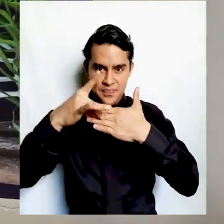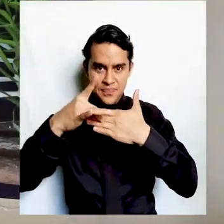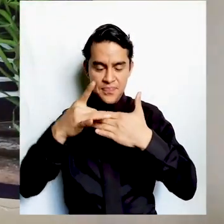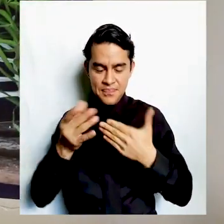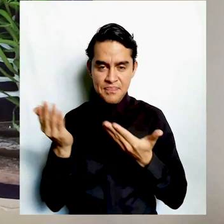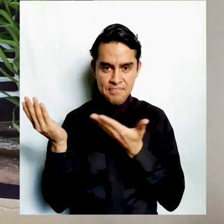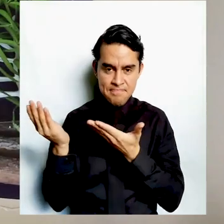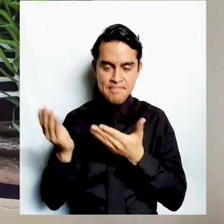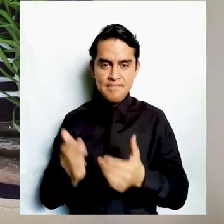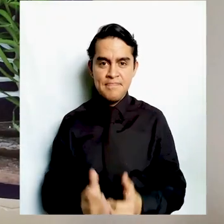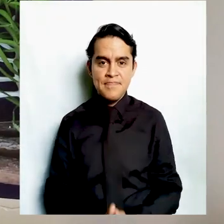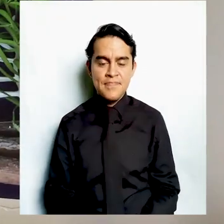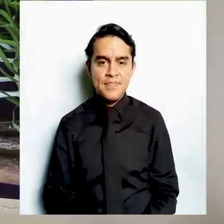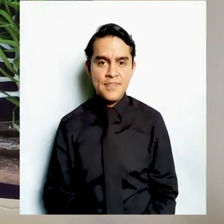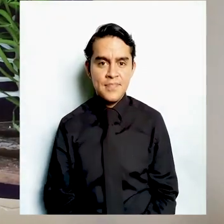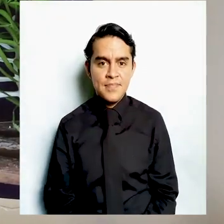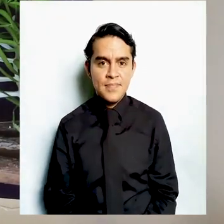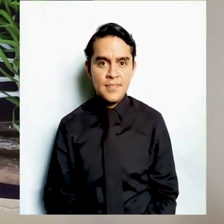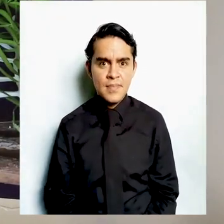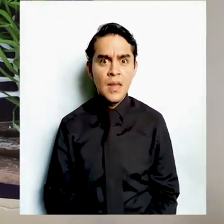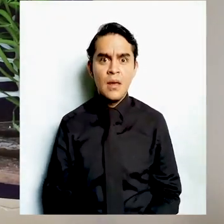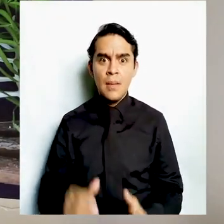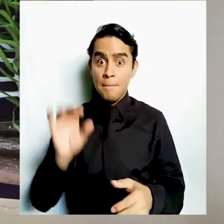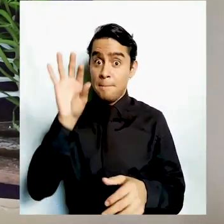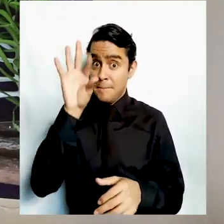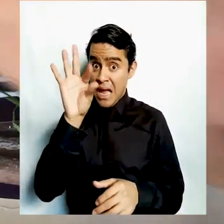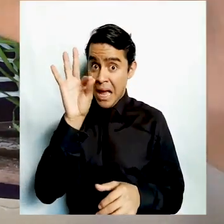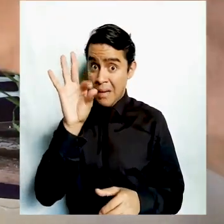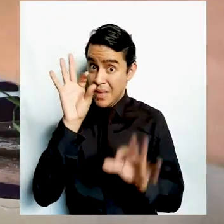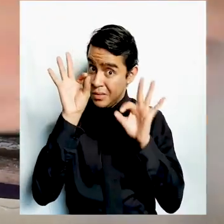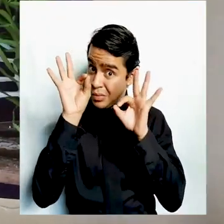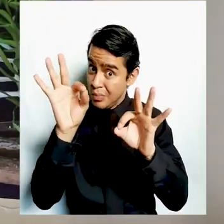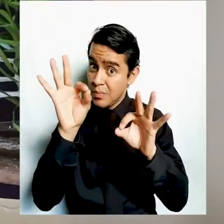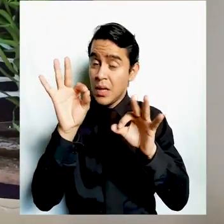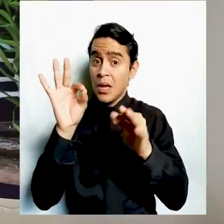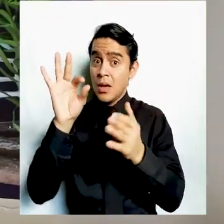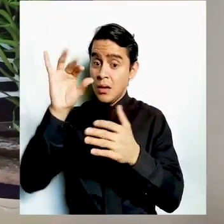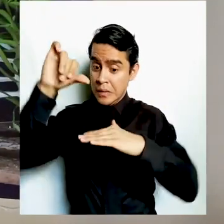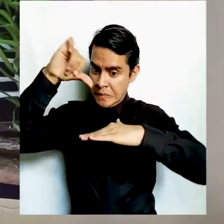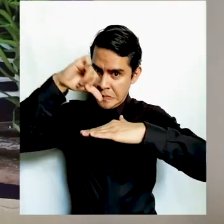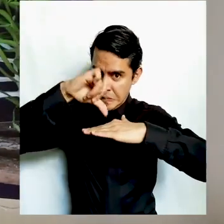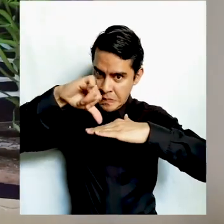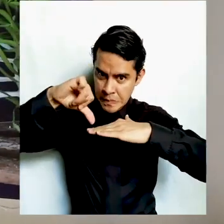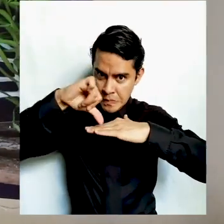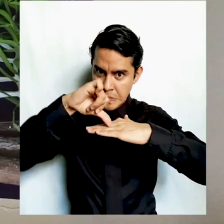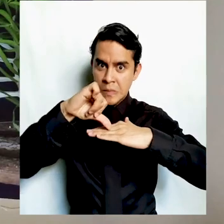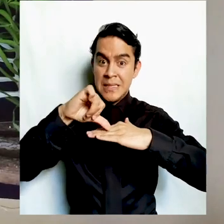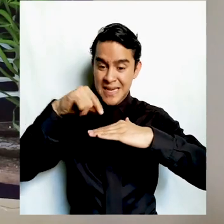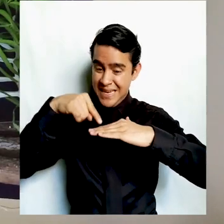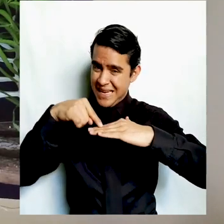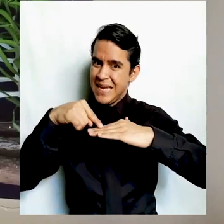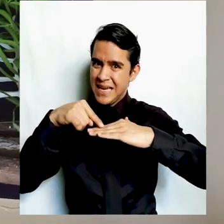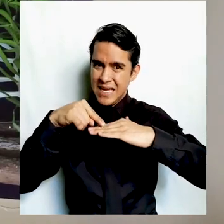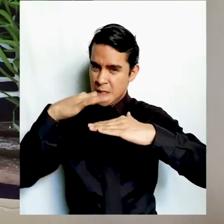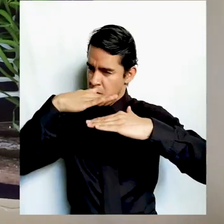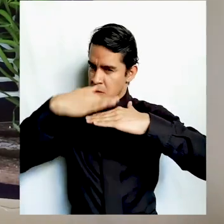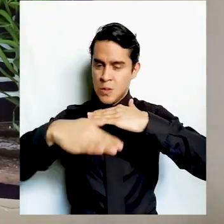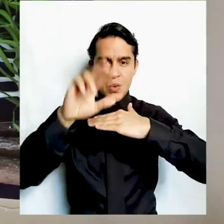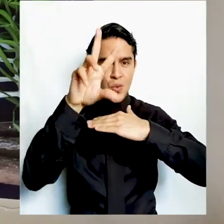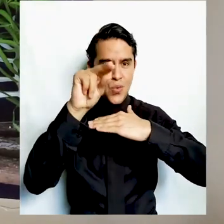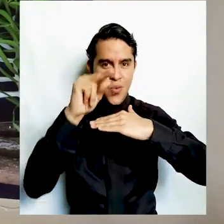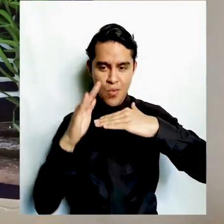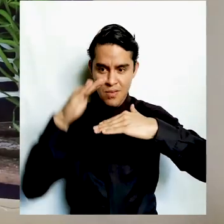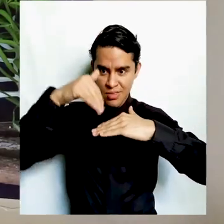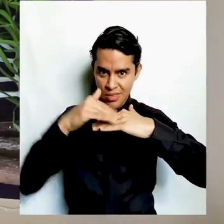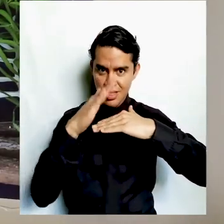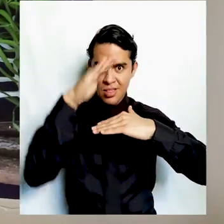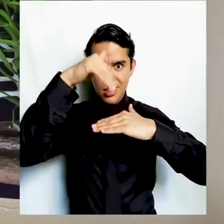Coloca suficiente silicón, ya que ésta no es una superficie totalmente plana. Cada uno